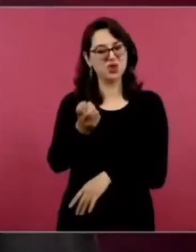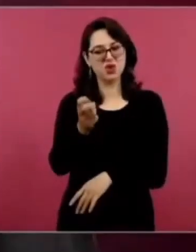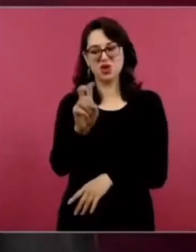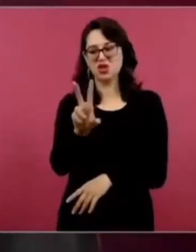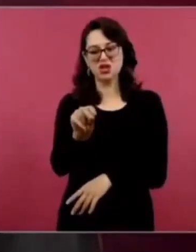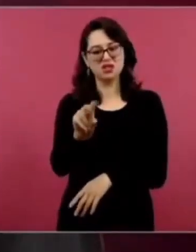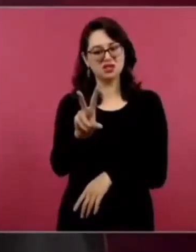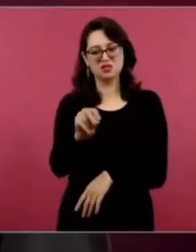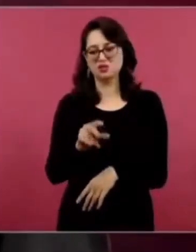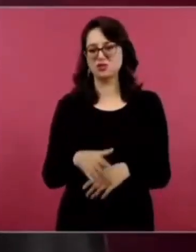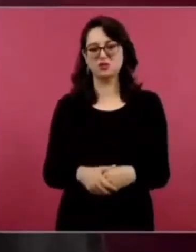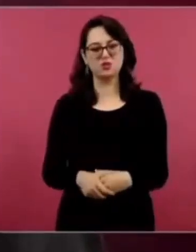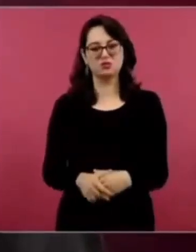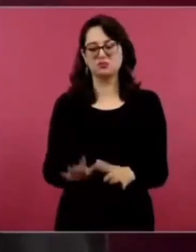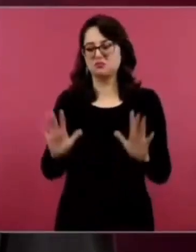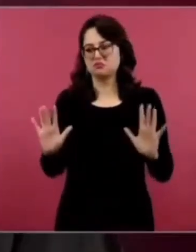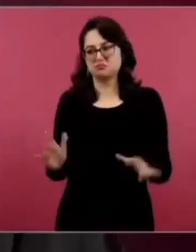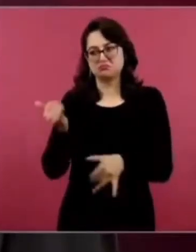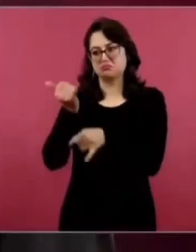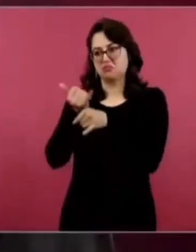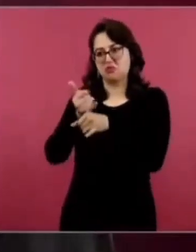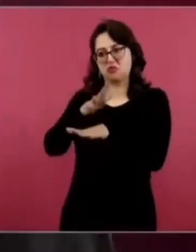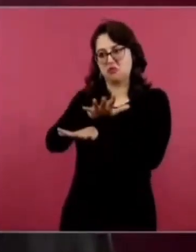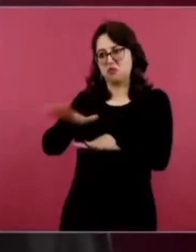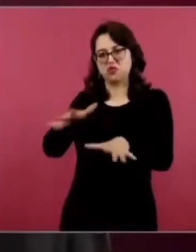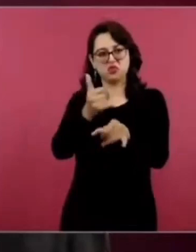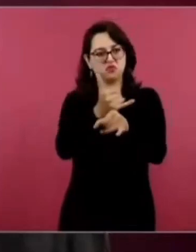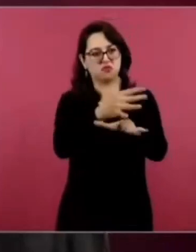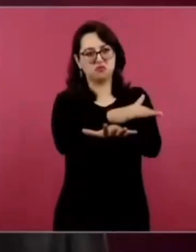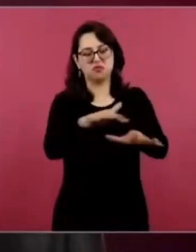mente de los demás.